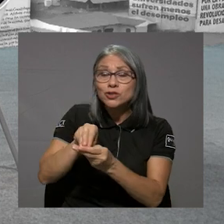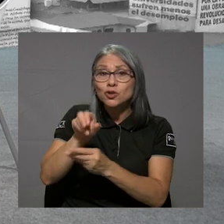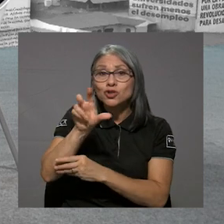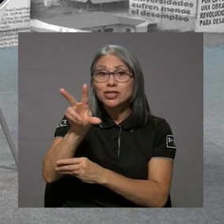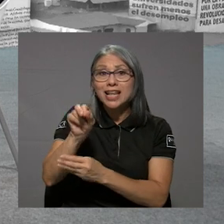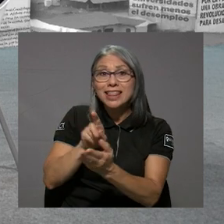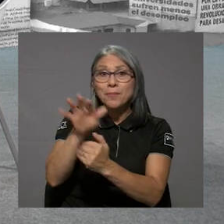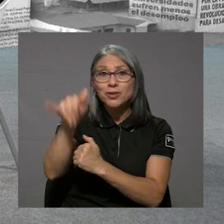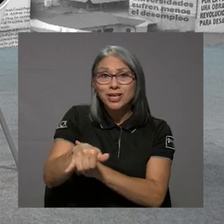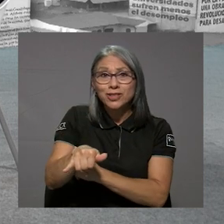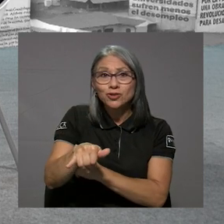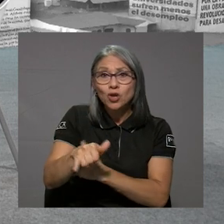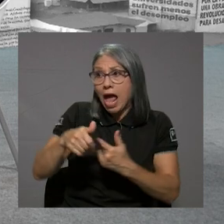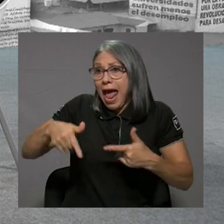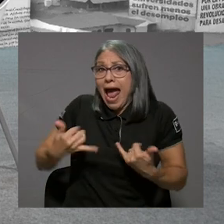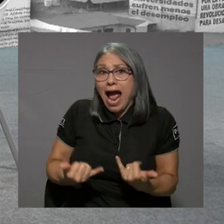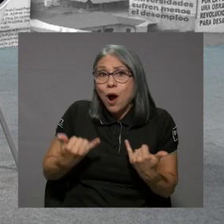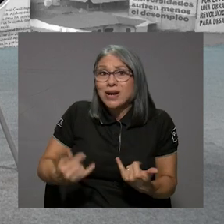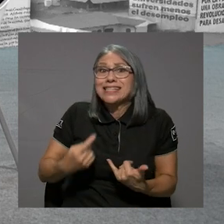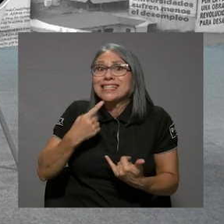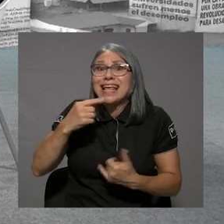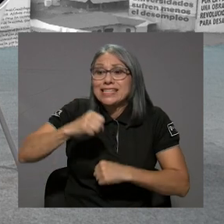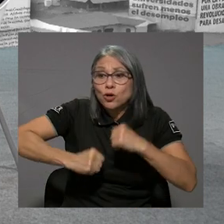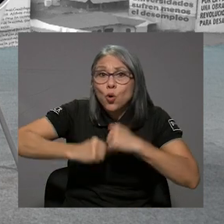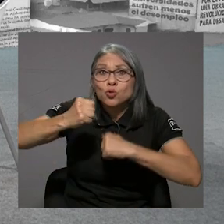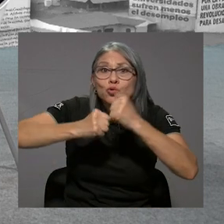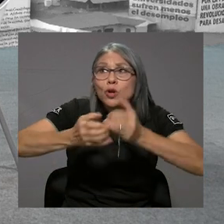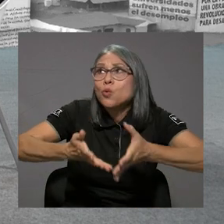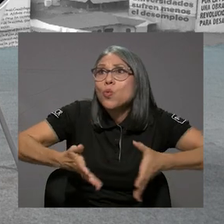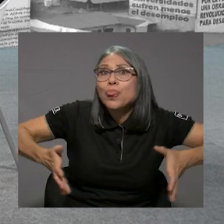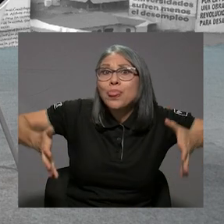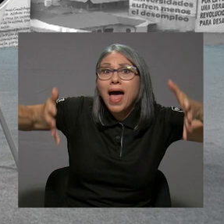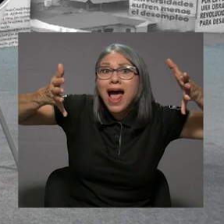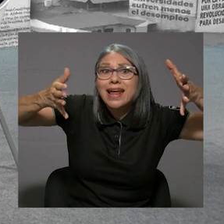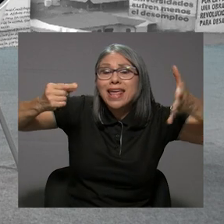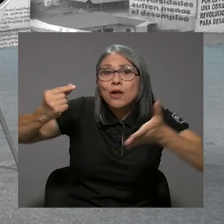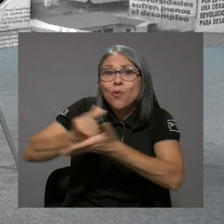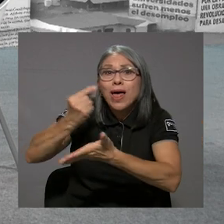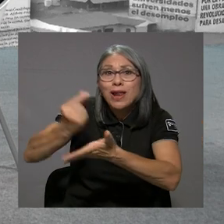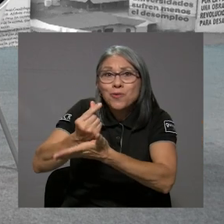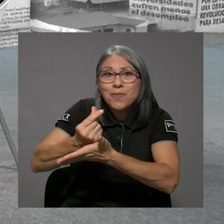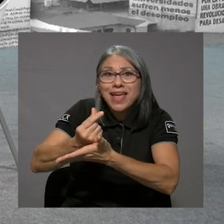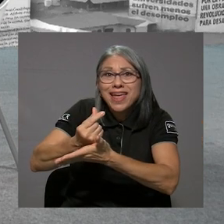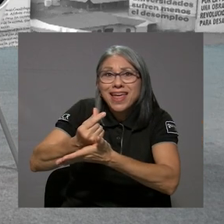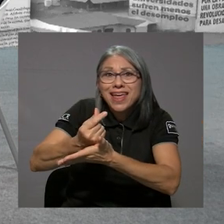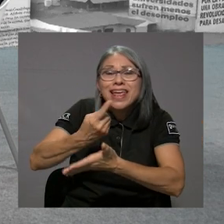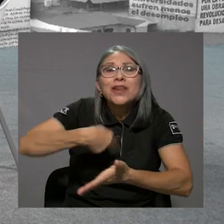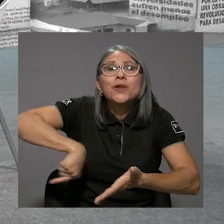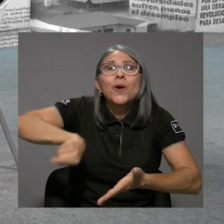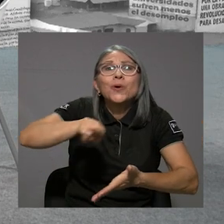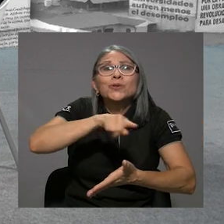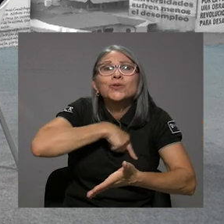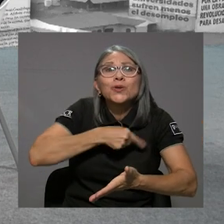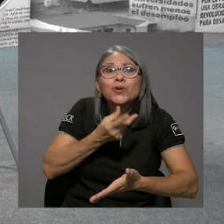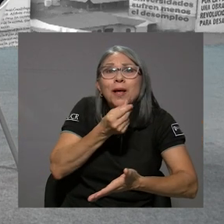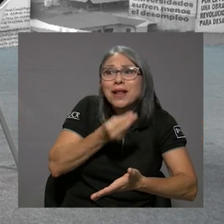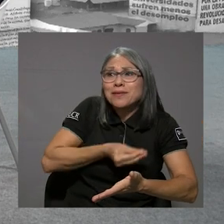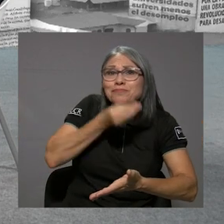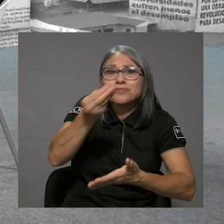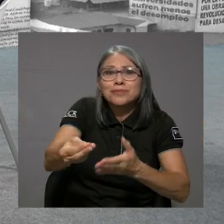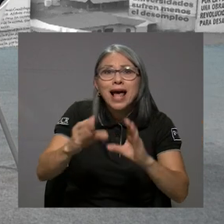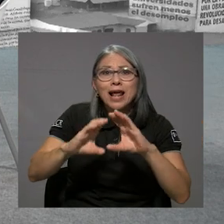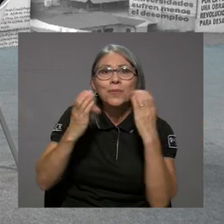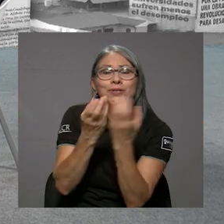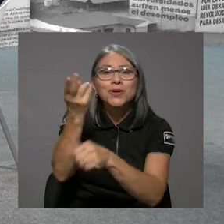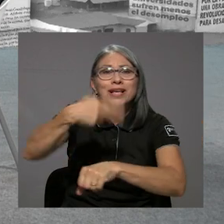el tanque que se está diciendo hoy día que se va a construir en Guadalupe, lo dije yo en otra entrevista, nosotros le pasamos la plata a